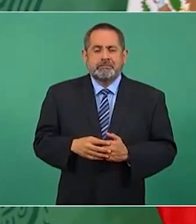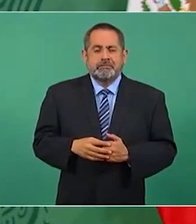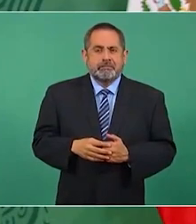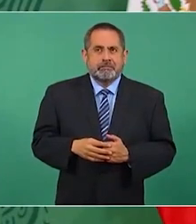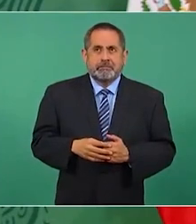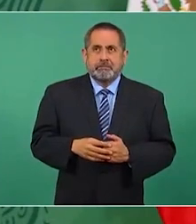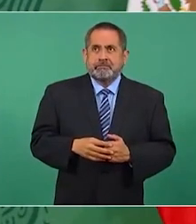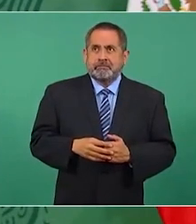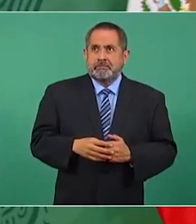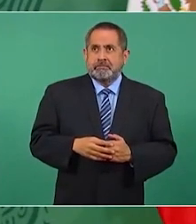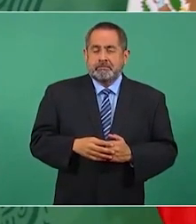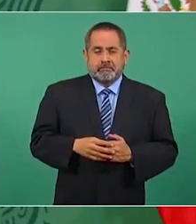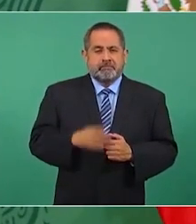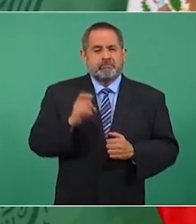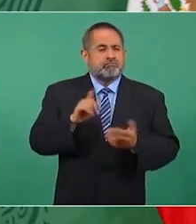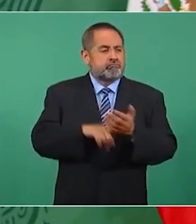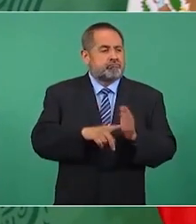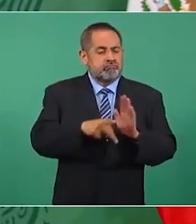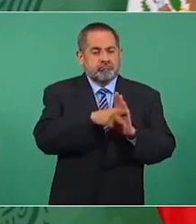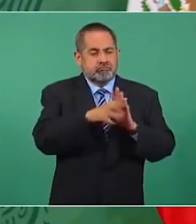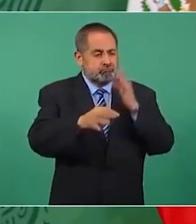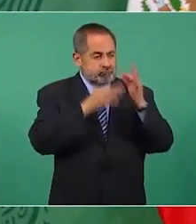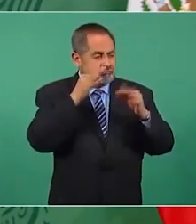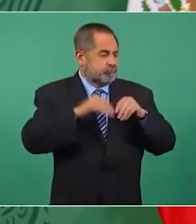que los medios